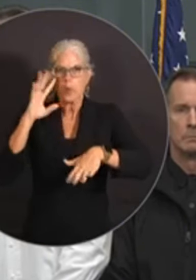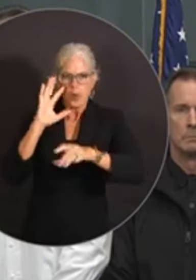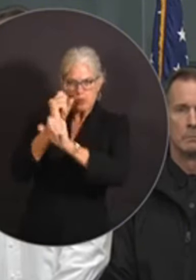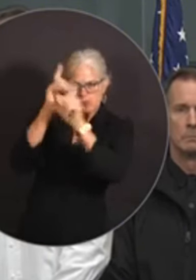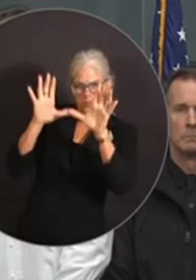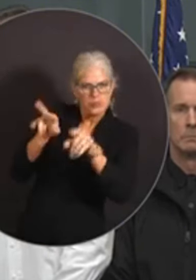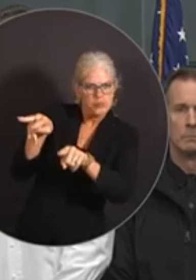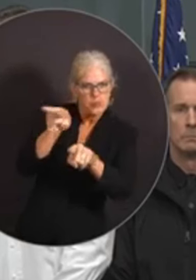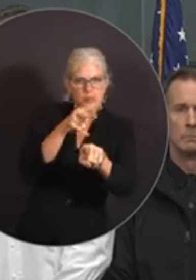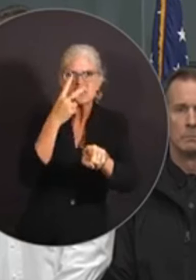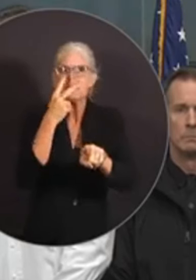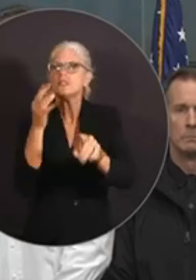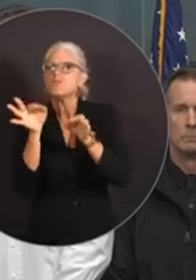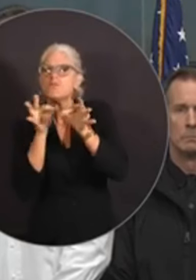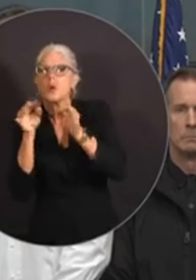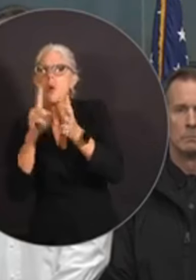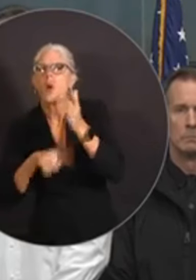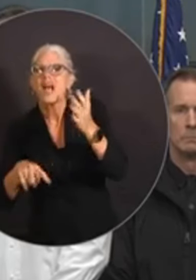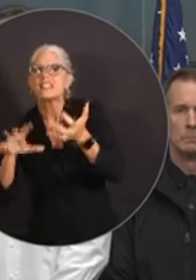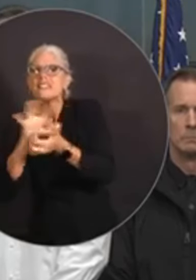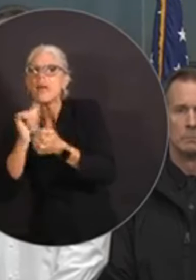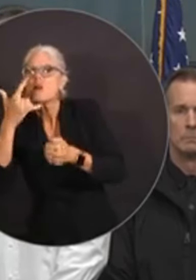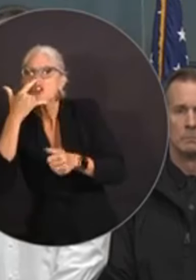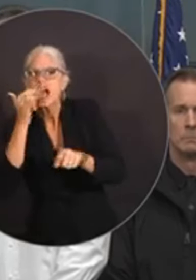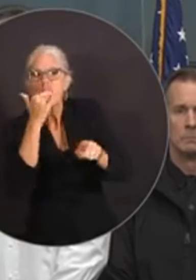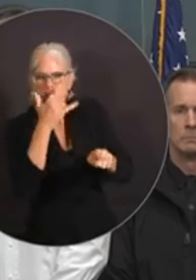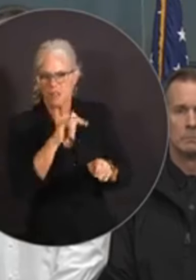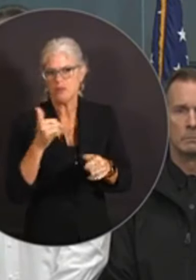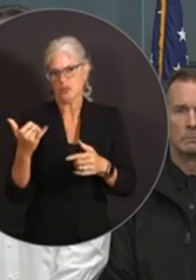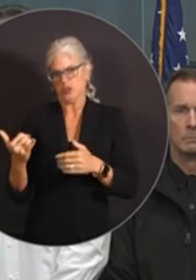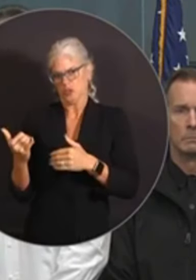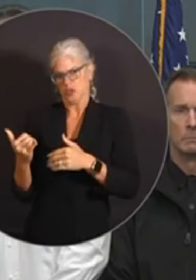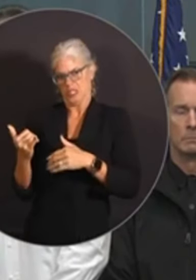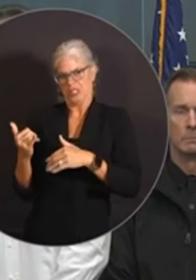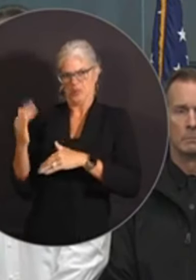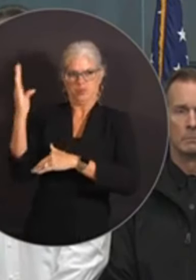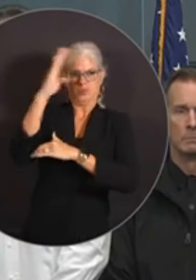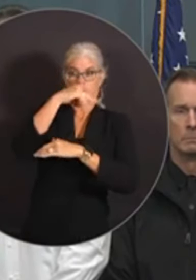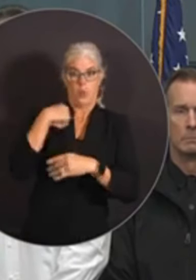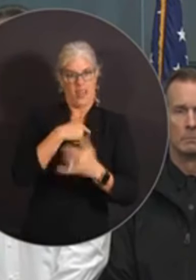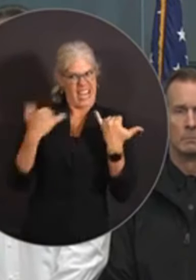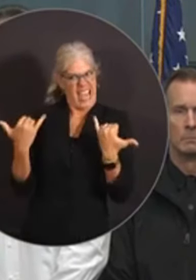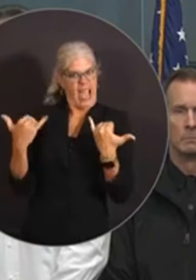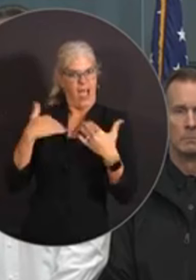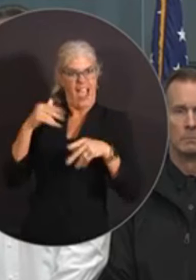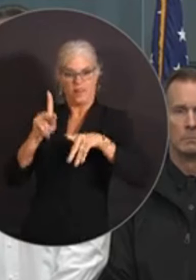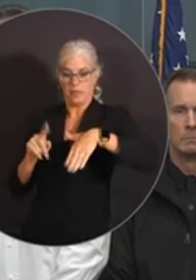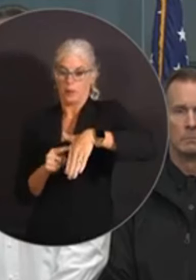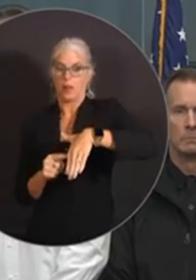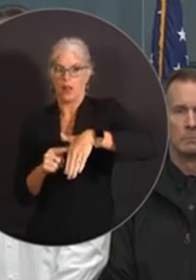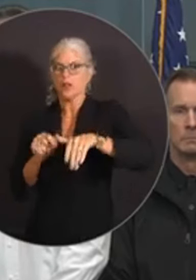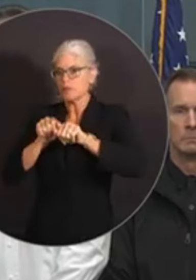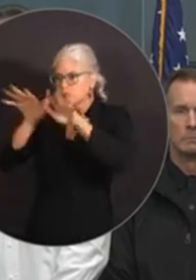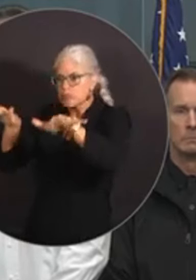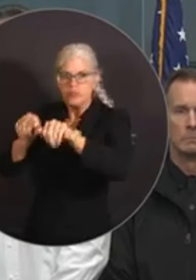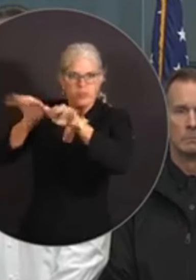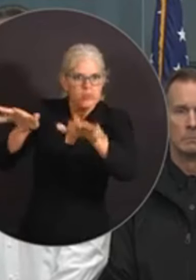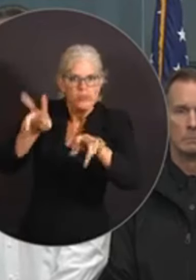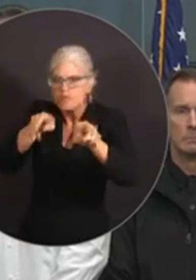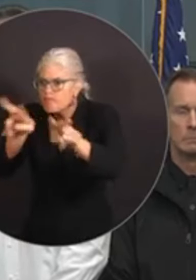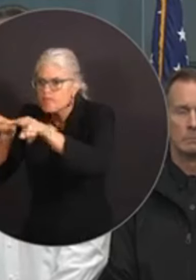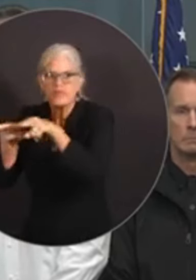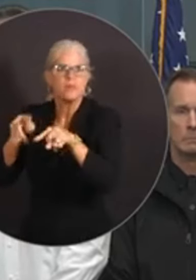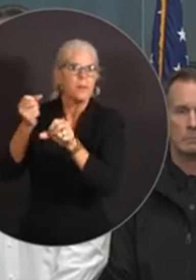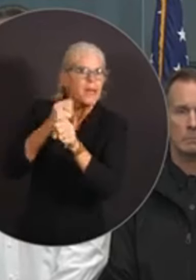los daños al avanzar el día. Hay personas que están evaluando daños ahora. Los